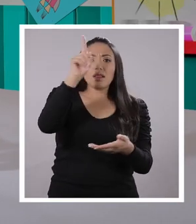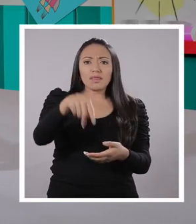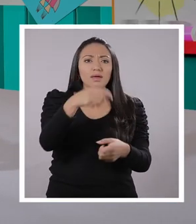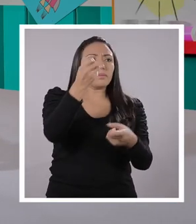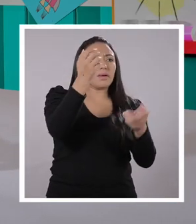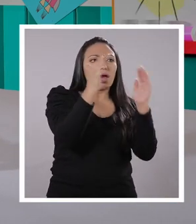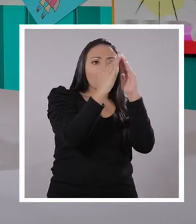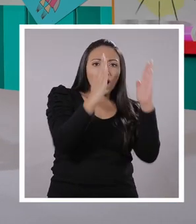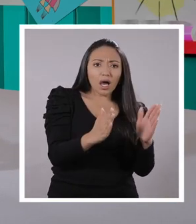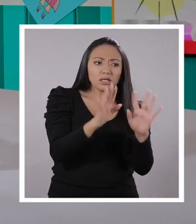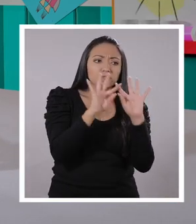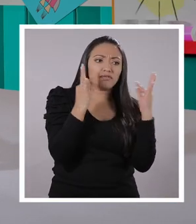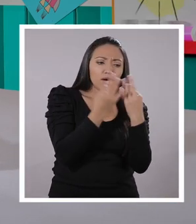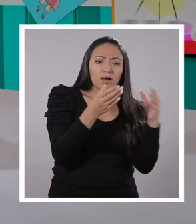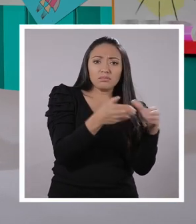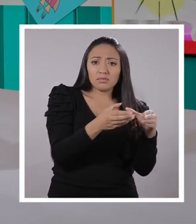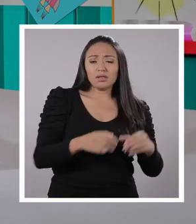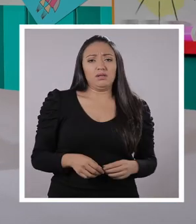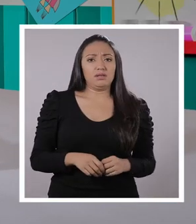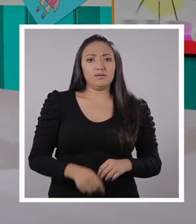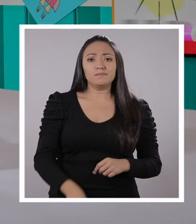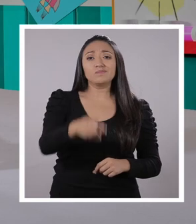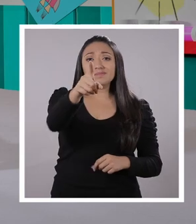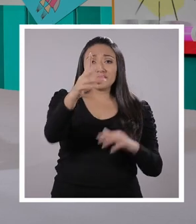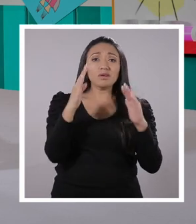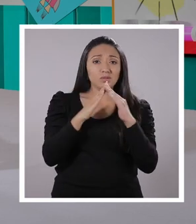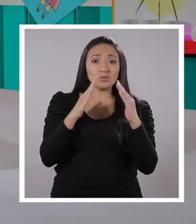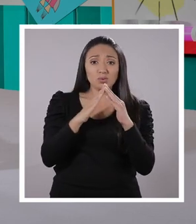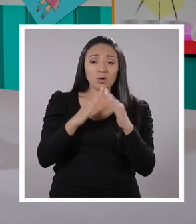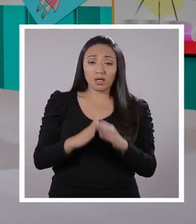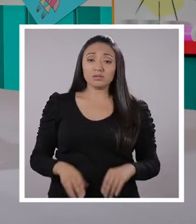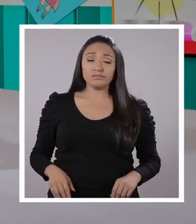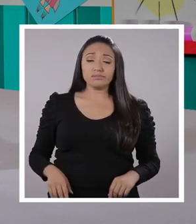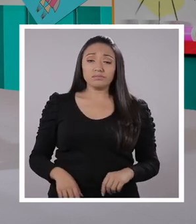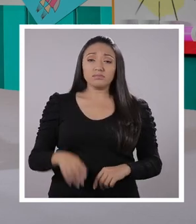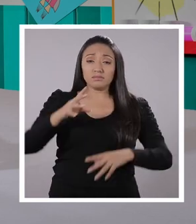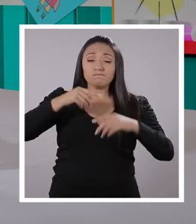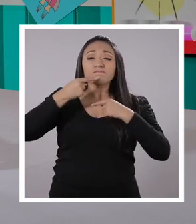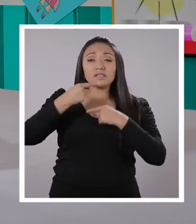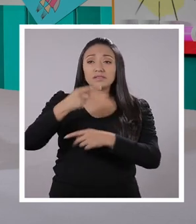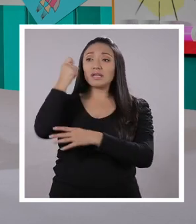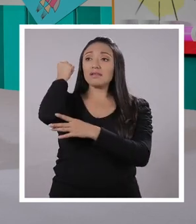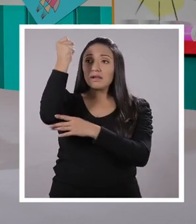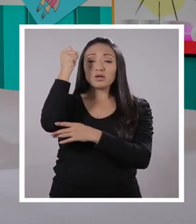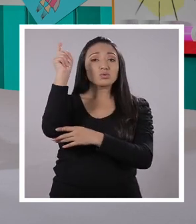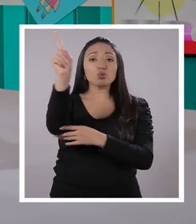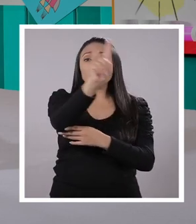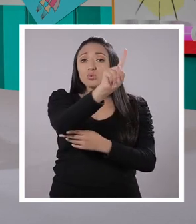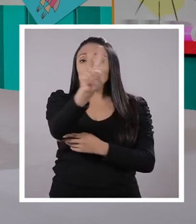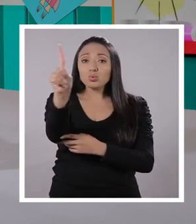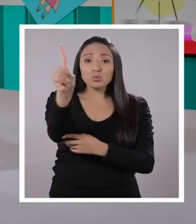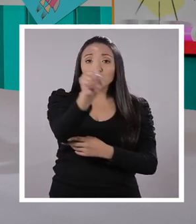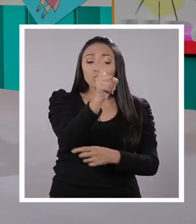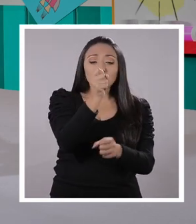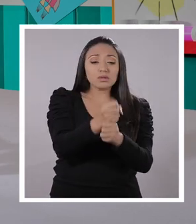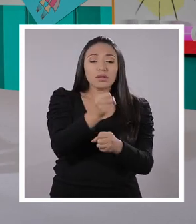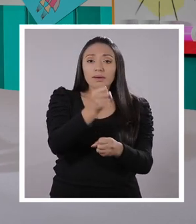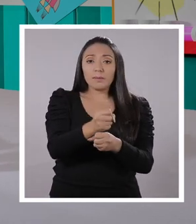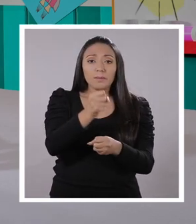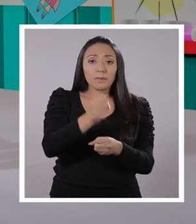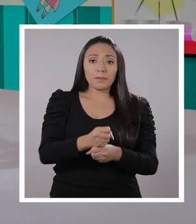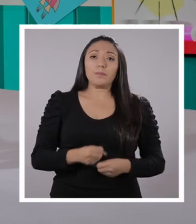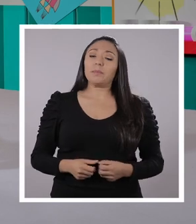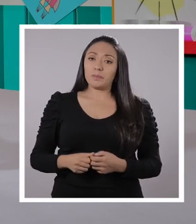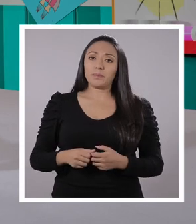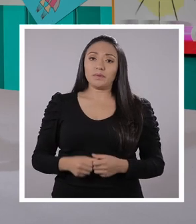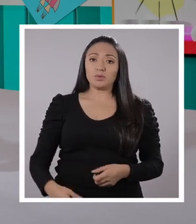familia? Sí. Así que, por favor, ustedes en casa tienen que reproducir este derecho. Los niños no deben trabajar. Ustedes